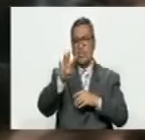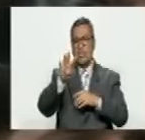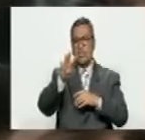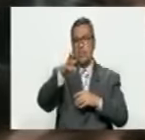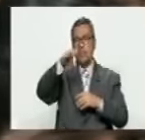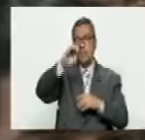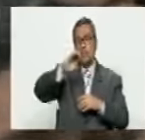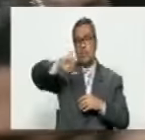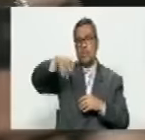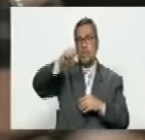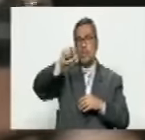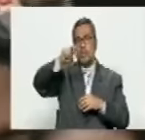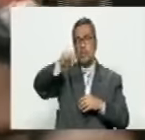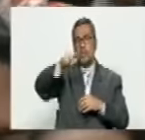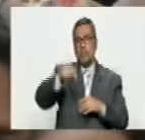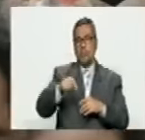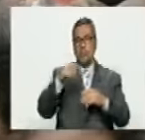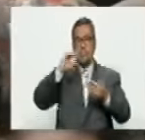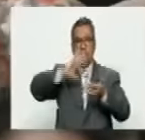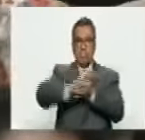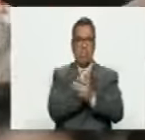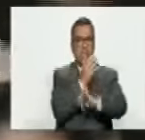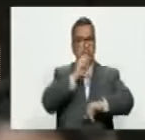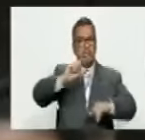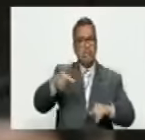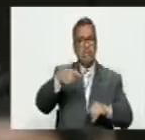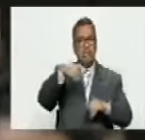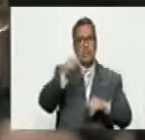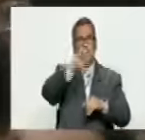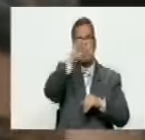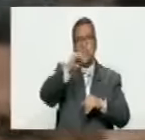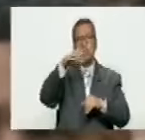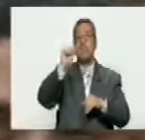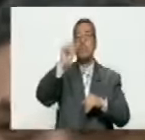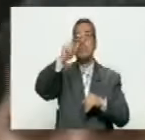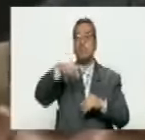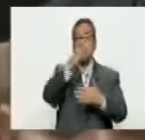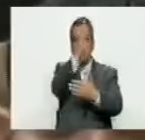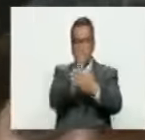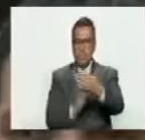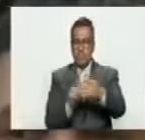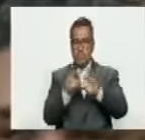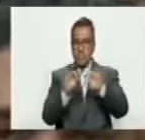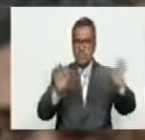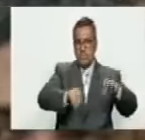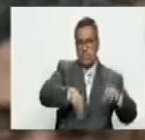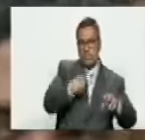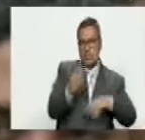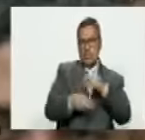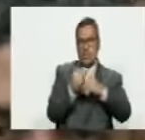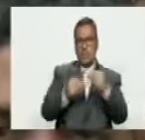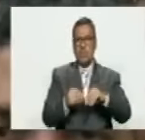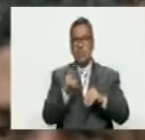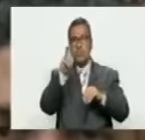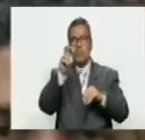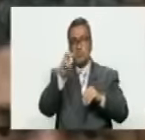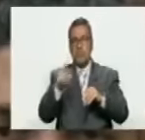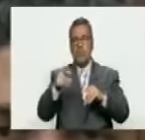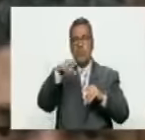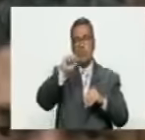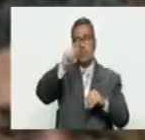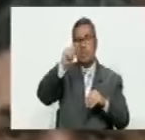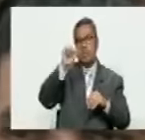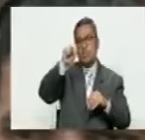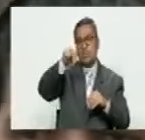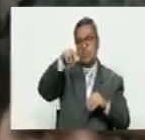Cisjordania. Entonces acabar con Gaza pero también dividir lo que puede hacer el nuevo estado palestino